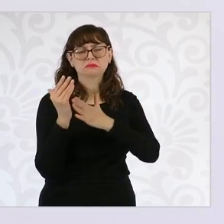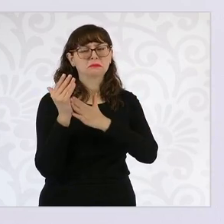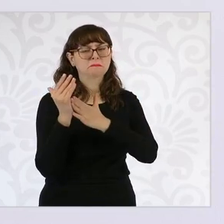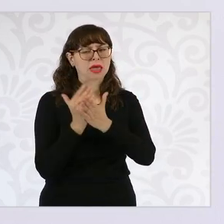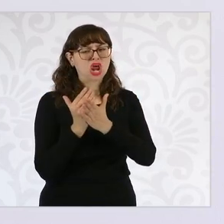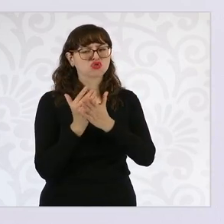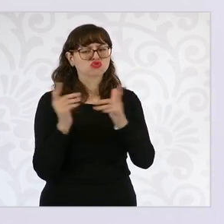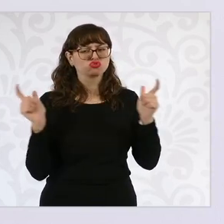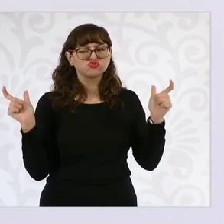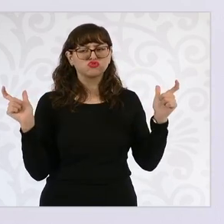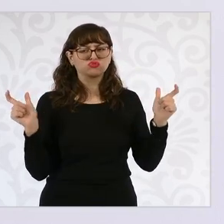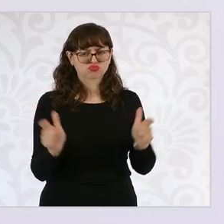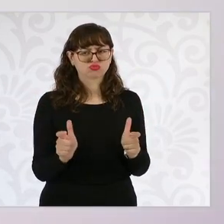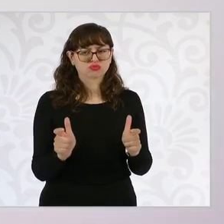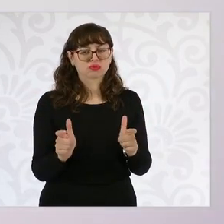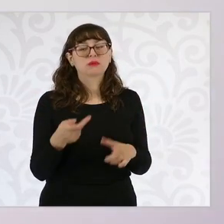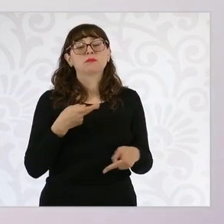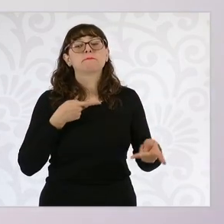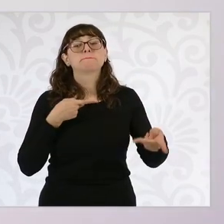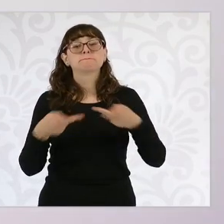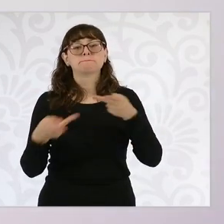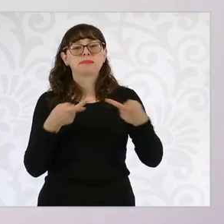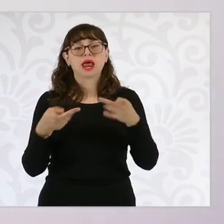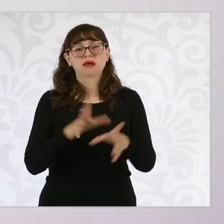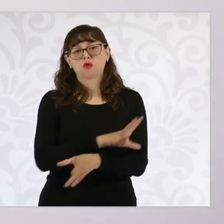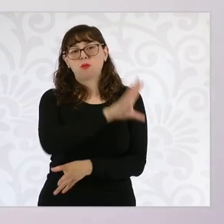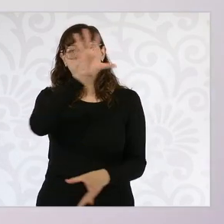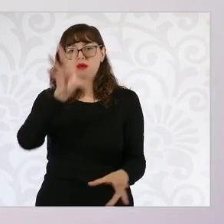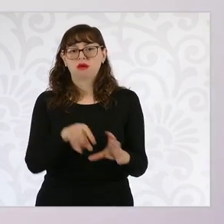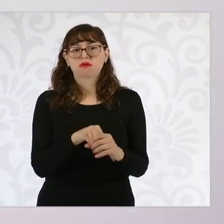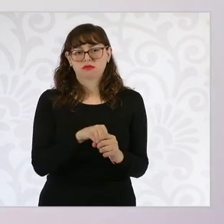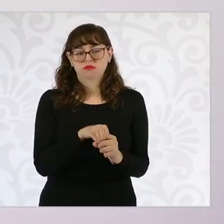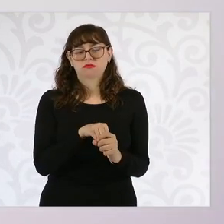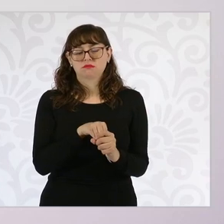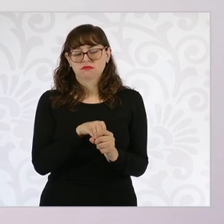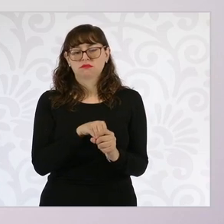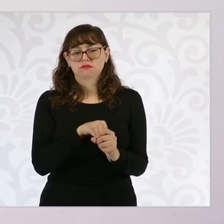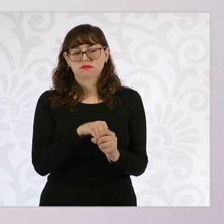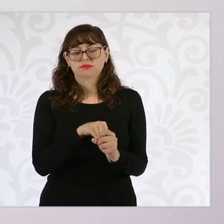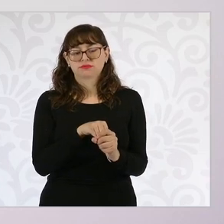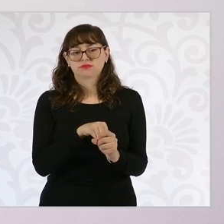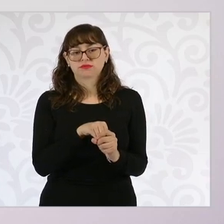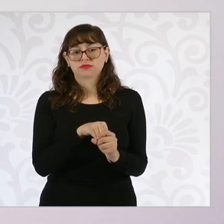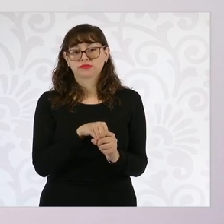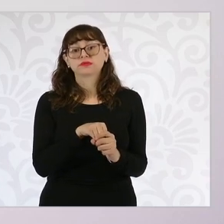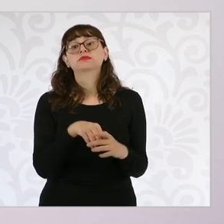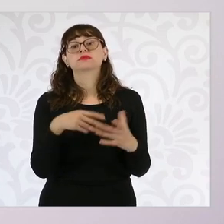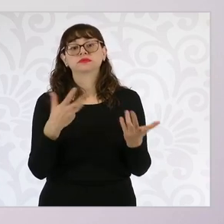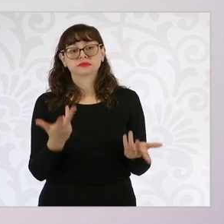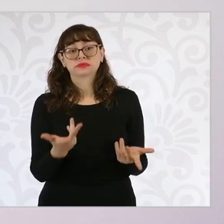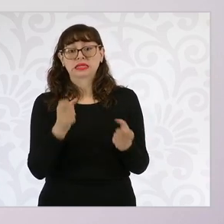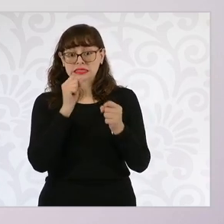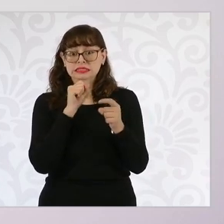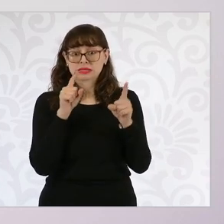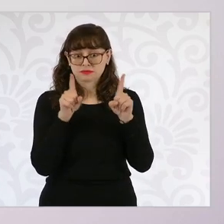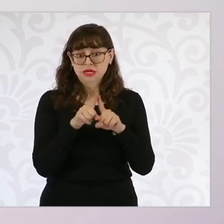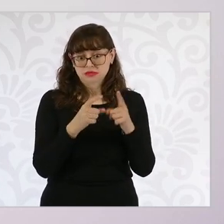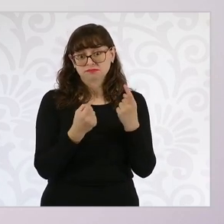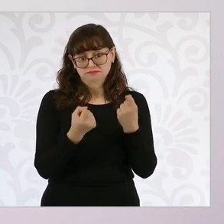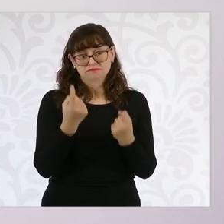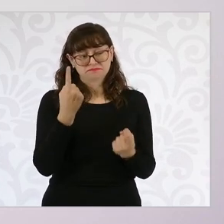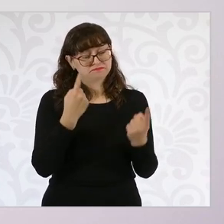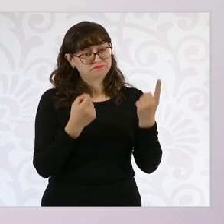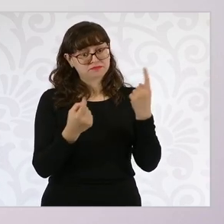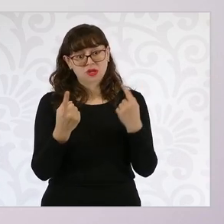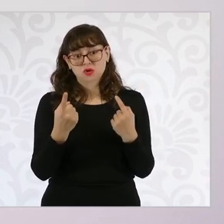una estrategia integral y también de repatriación, vamos a decirlo así,